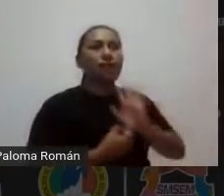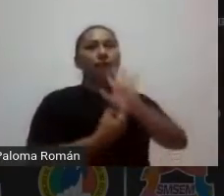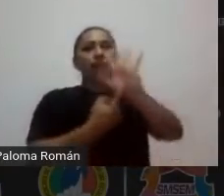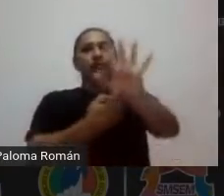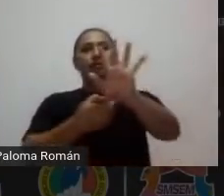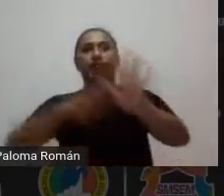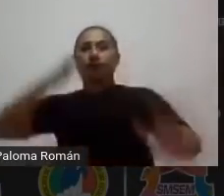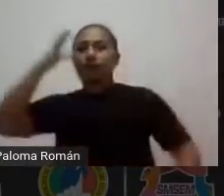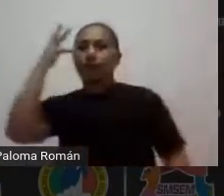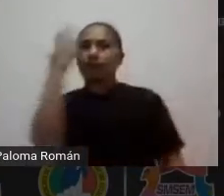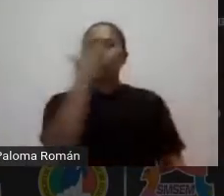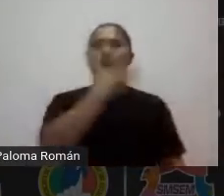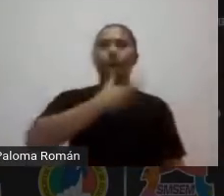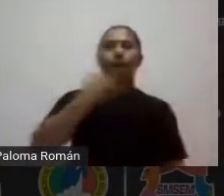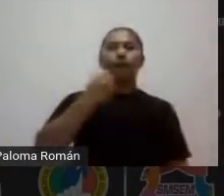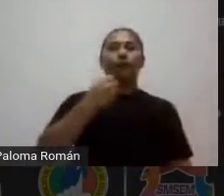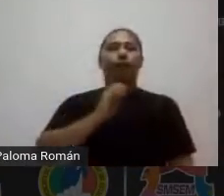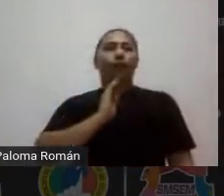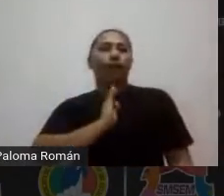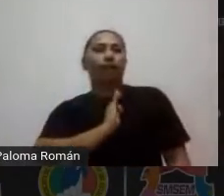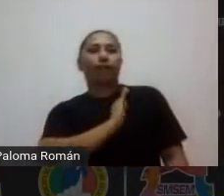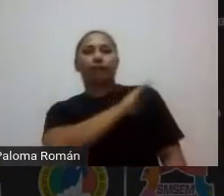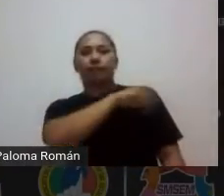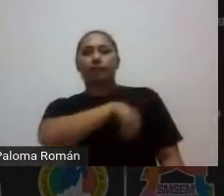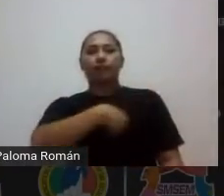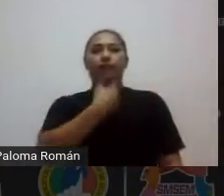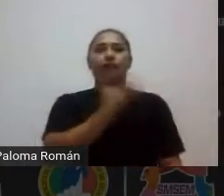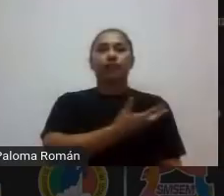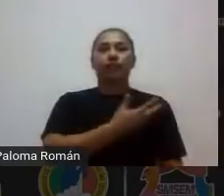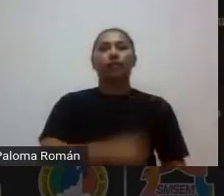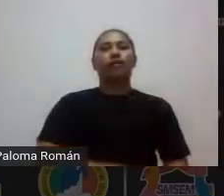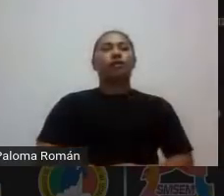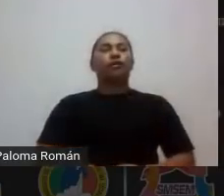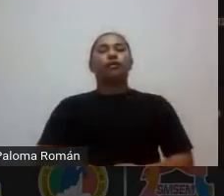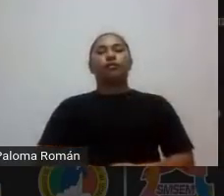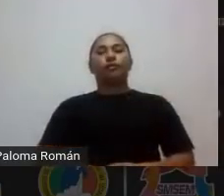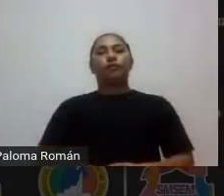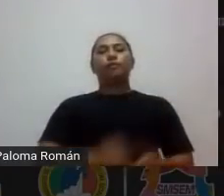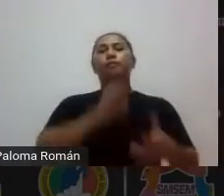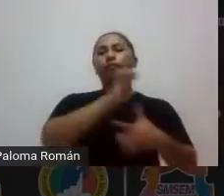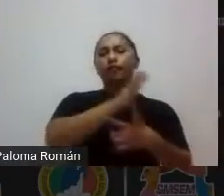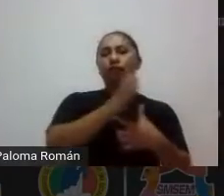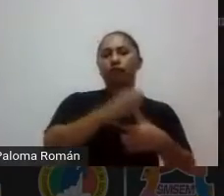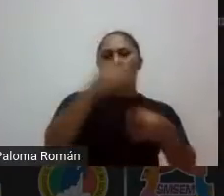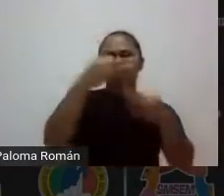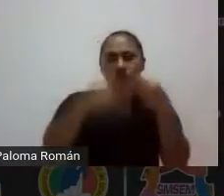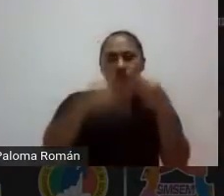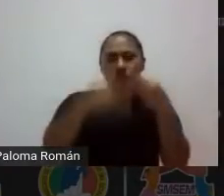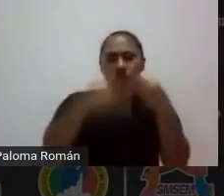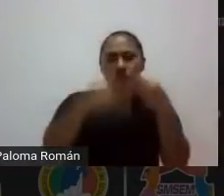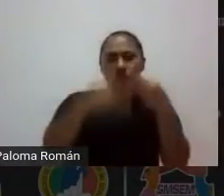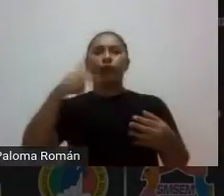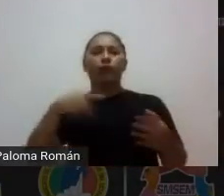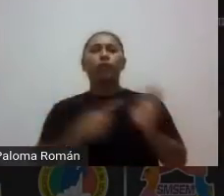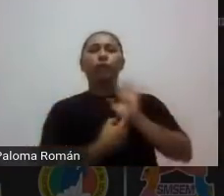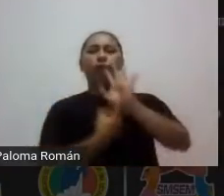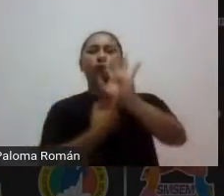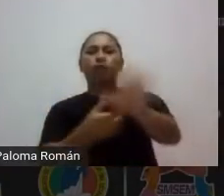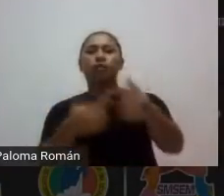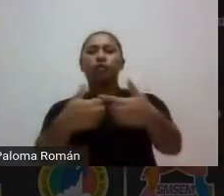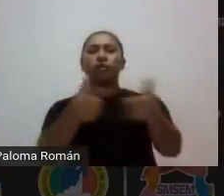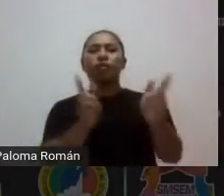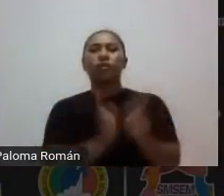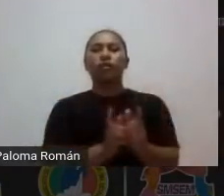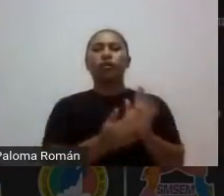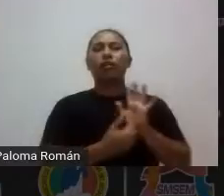comprometieron de manera intrínseca si entonces en ese cierre ok los equipos presenta o el equipo